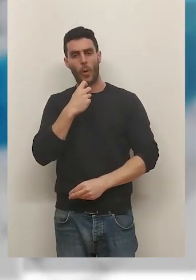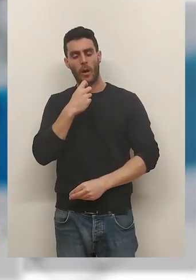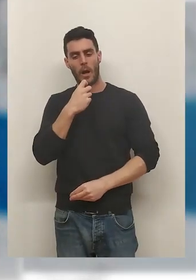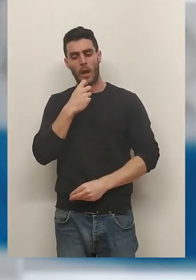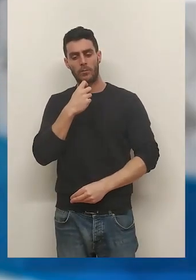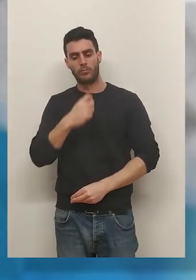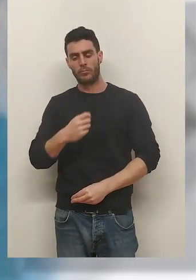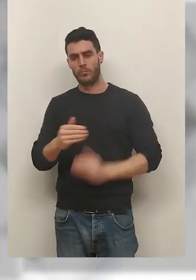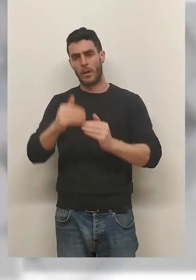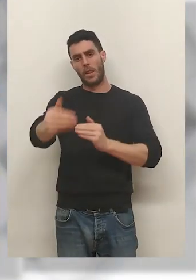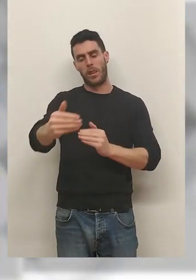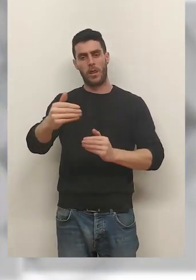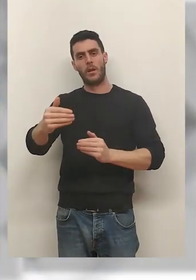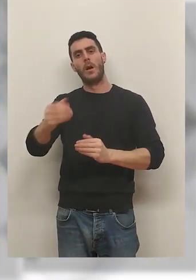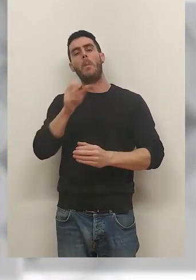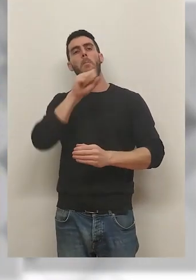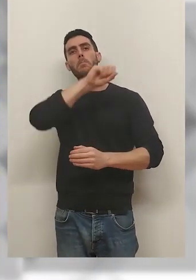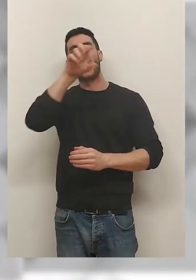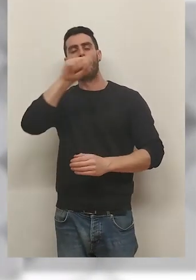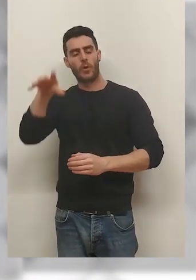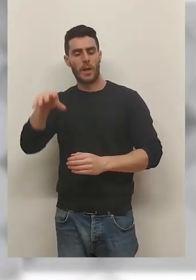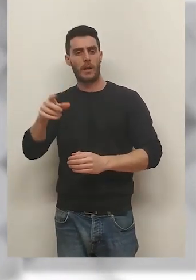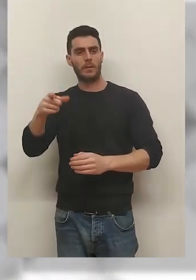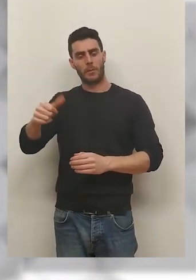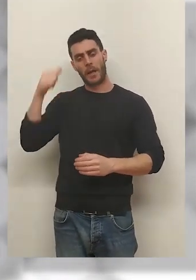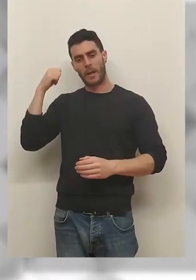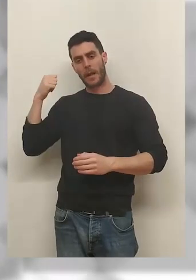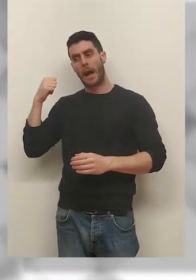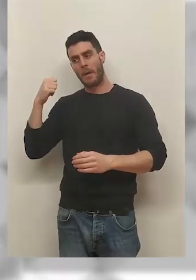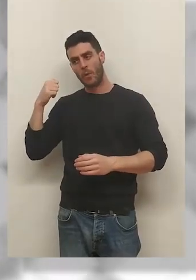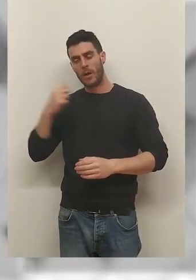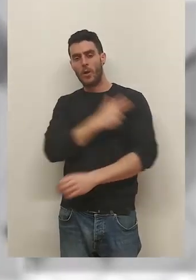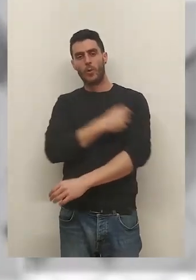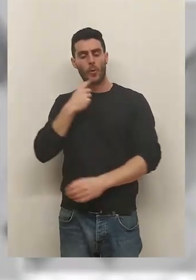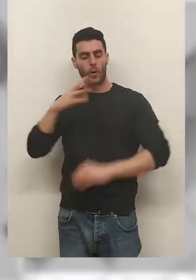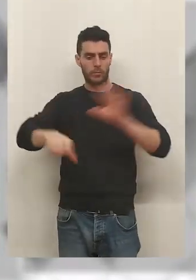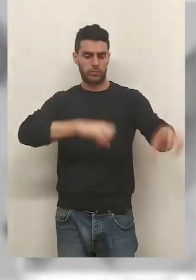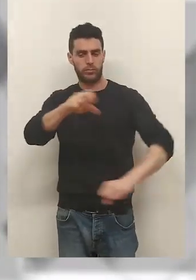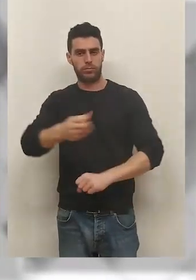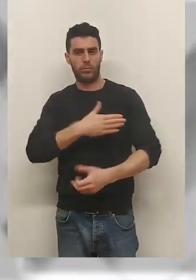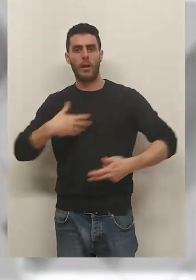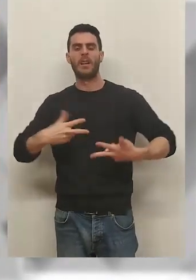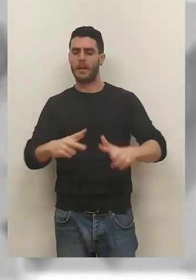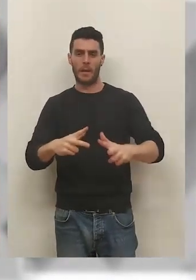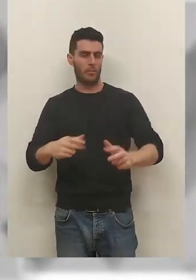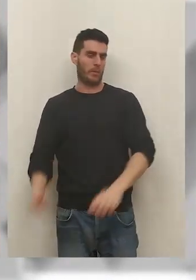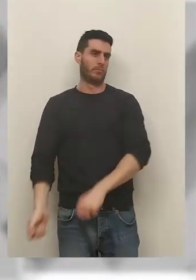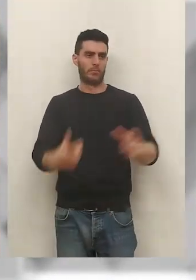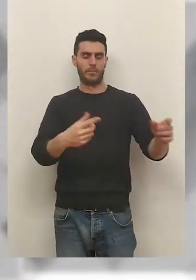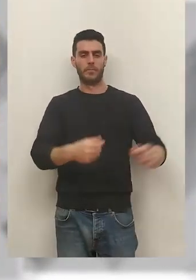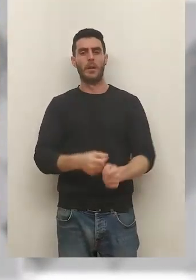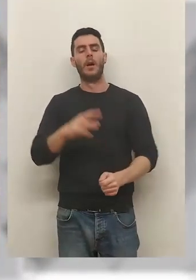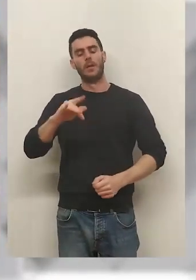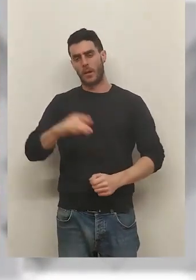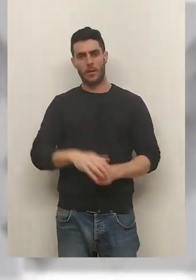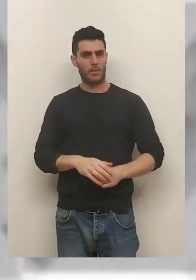por delante la megafonia y bueno, nosotros tenemos con el paso y el que quiera pues lo echará encima. Sí, el